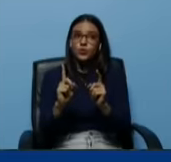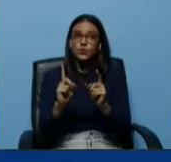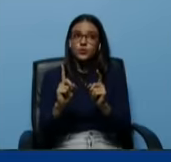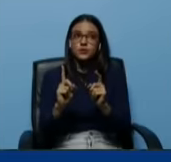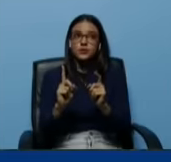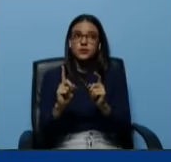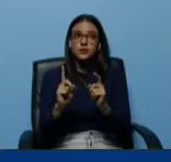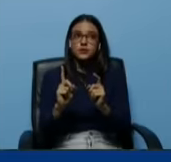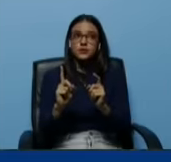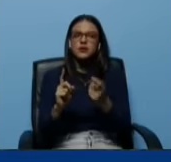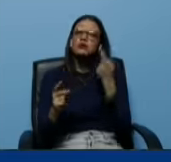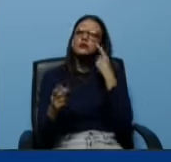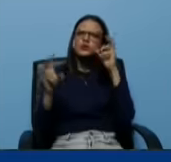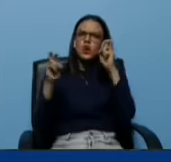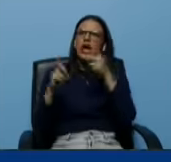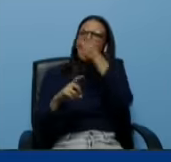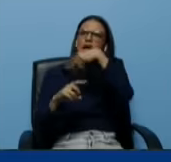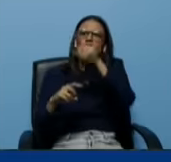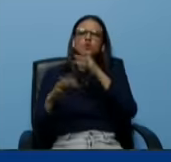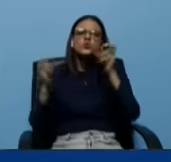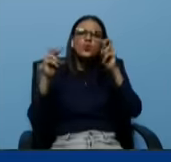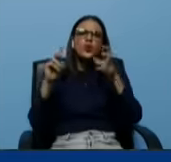Aparentemente no fueron gobiernos